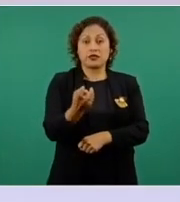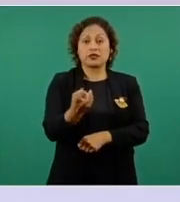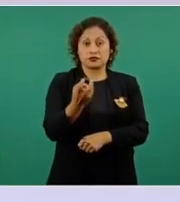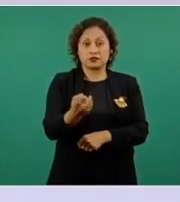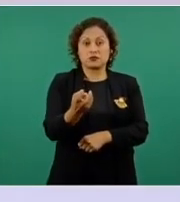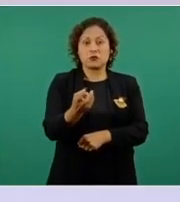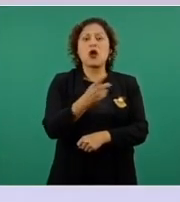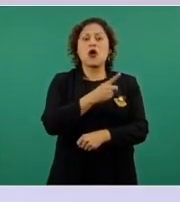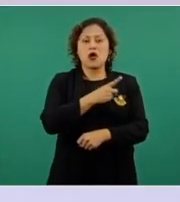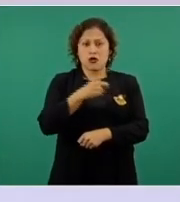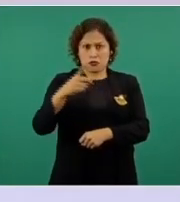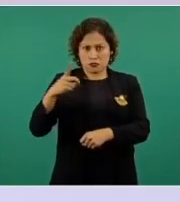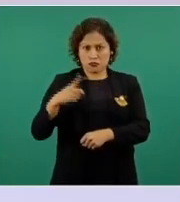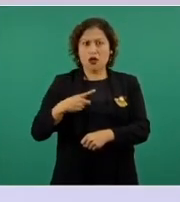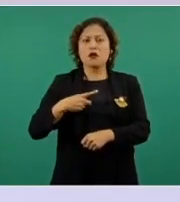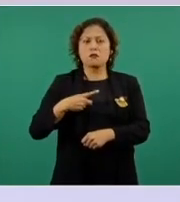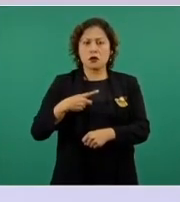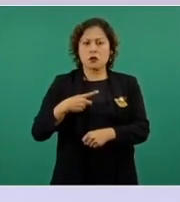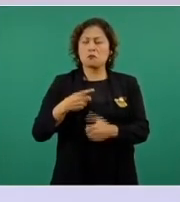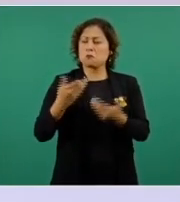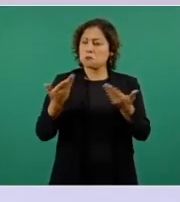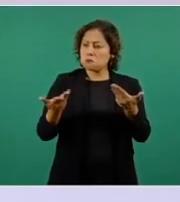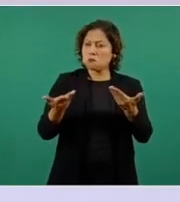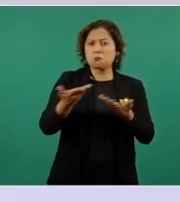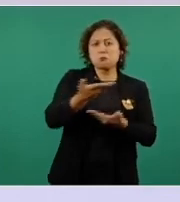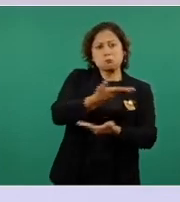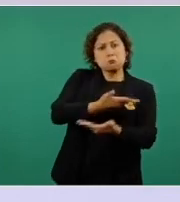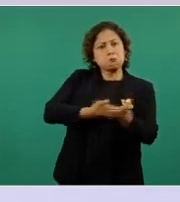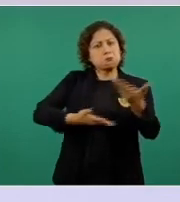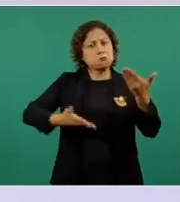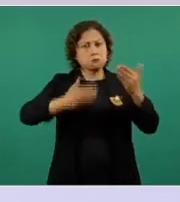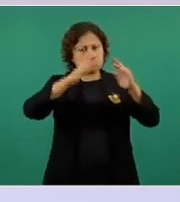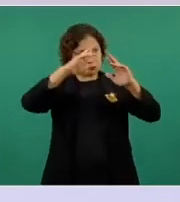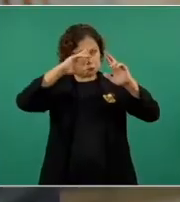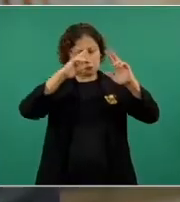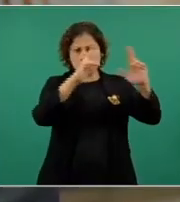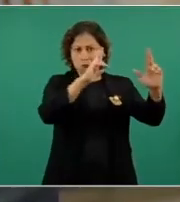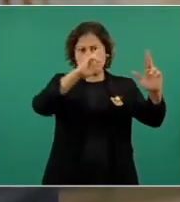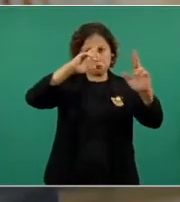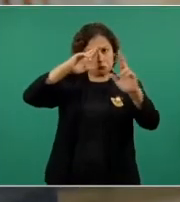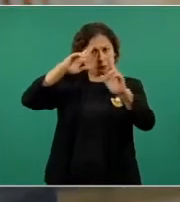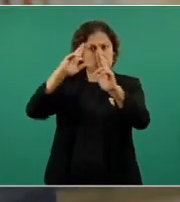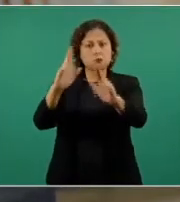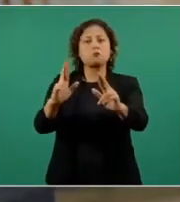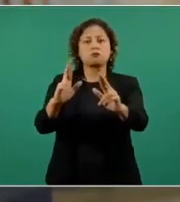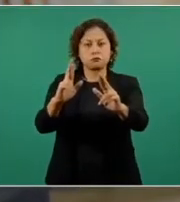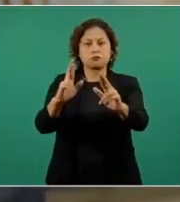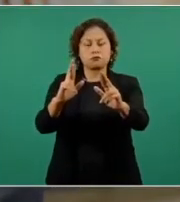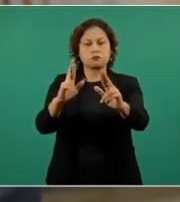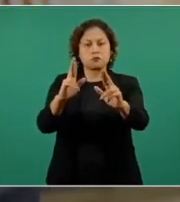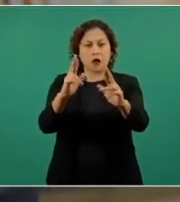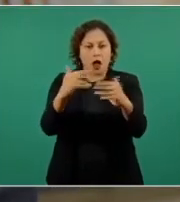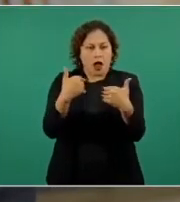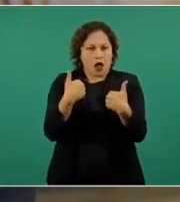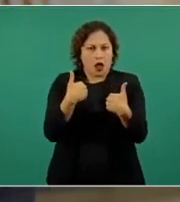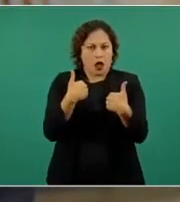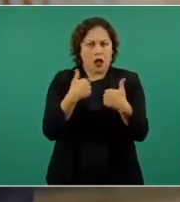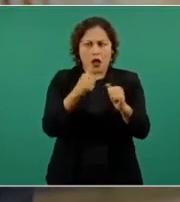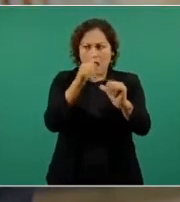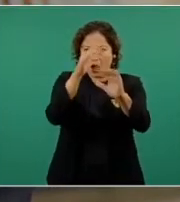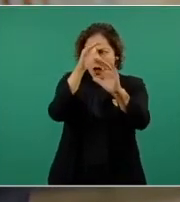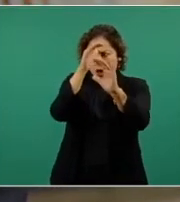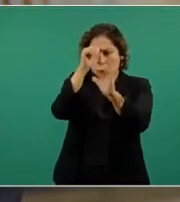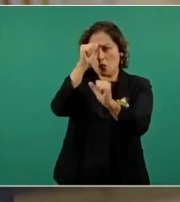entendimiento, el respeto mutuo y la libertad